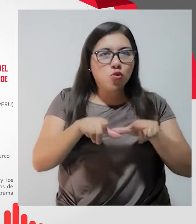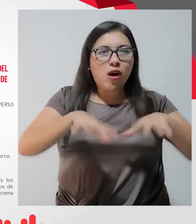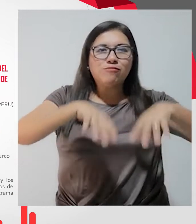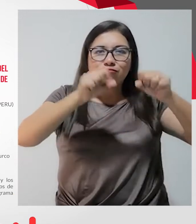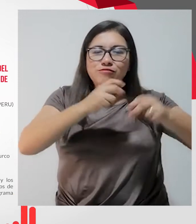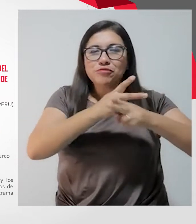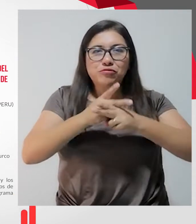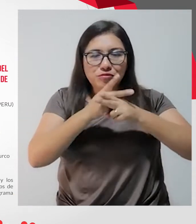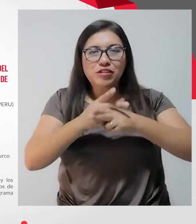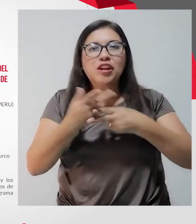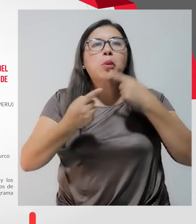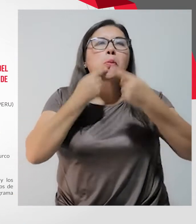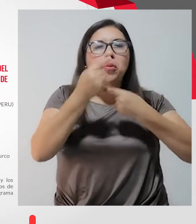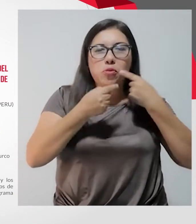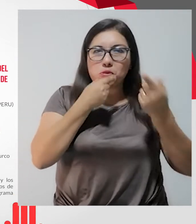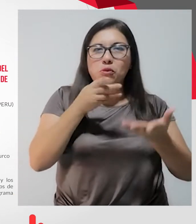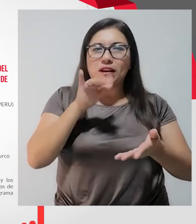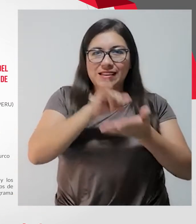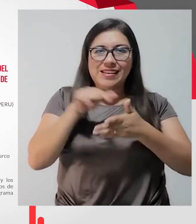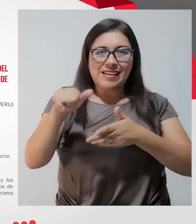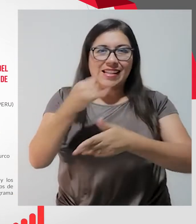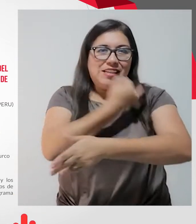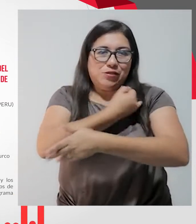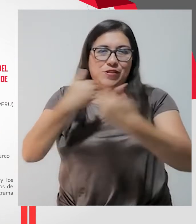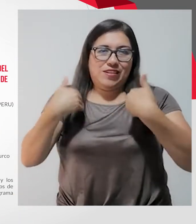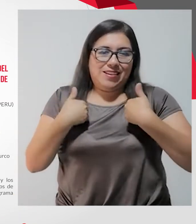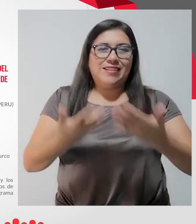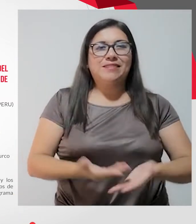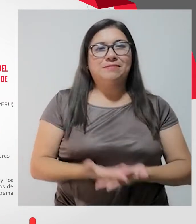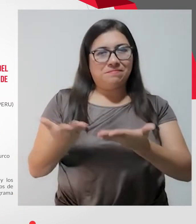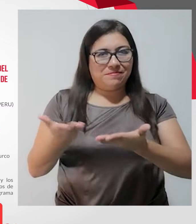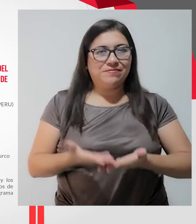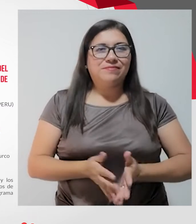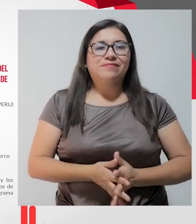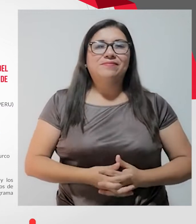residencial con los que cuenta esta institución. Adelante.